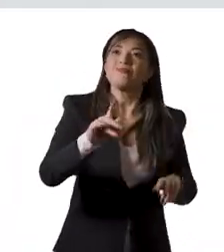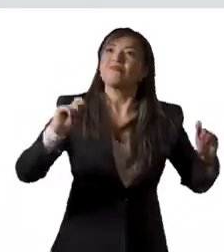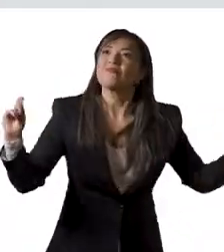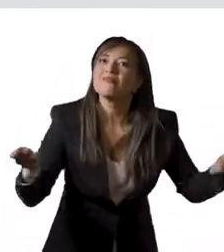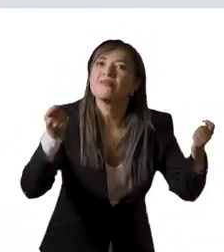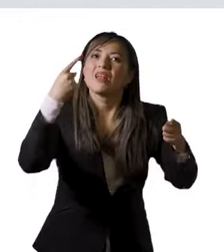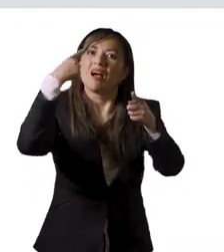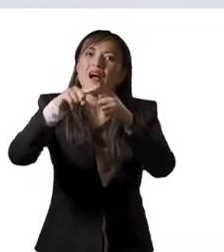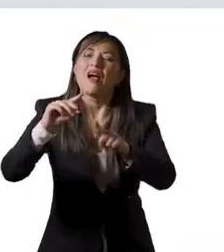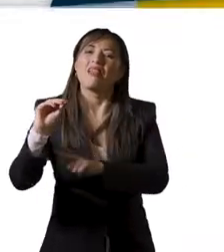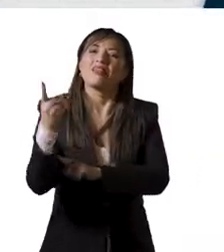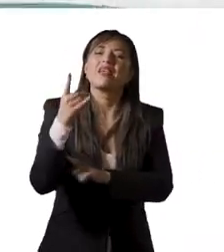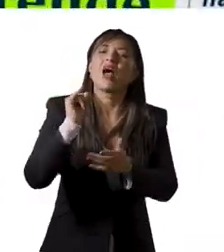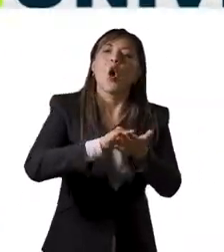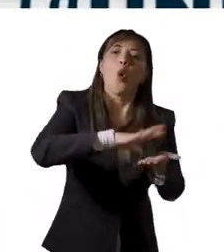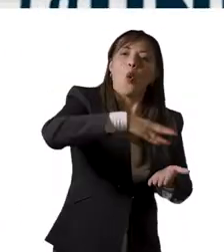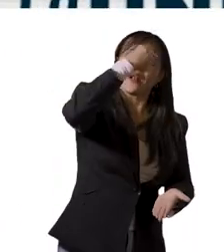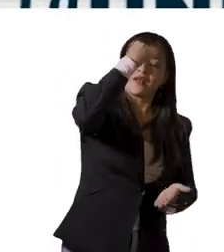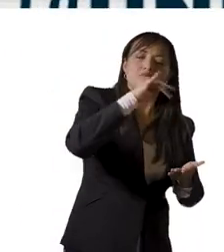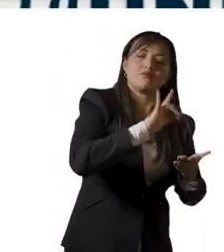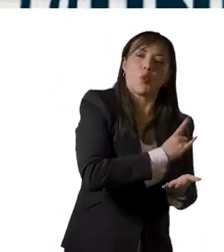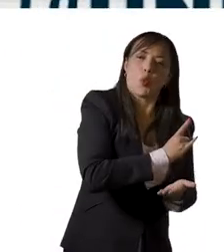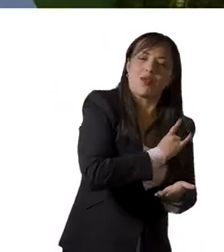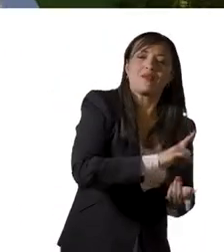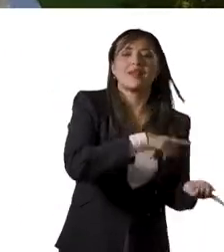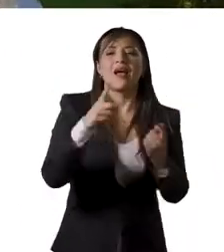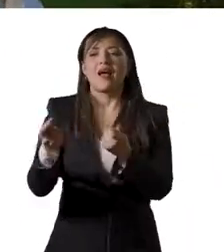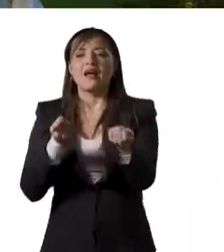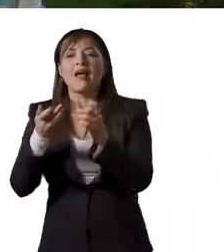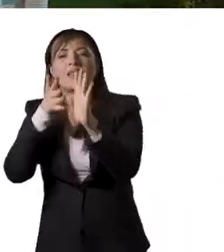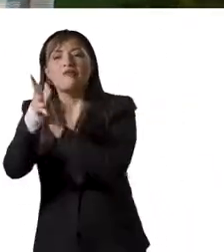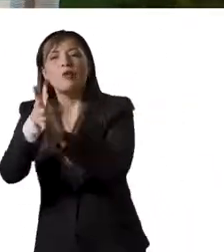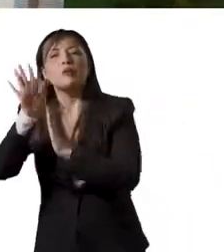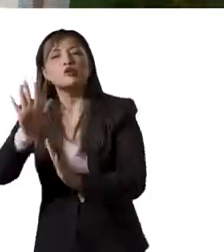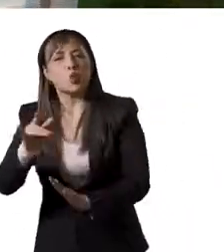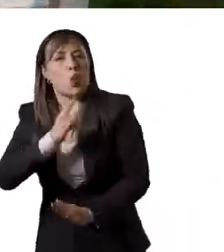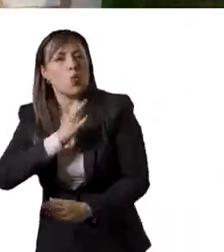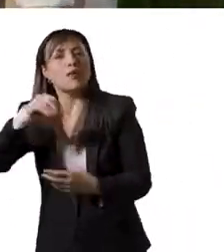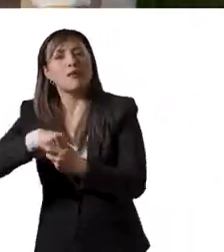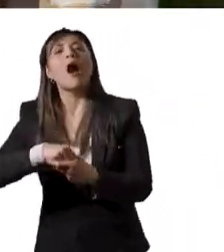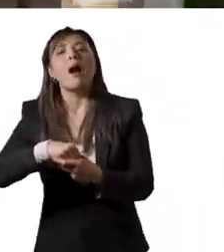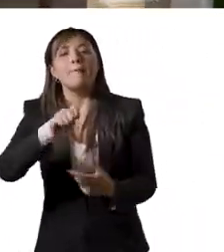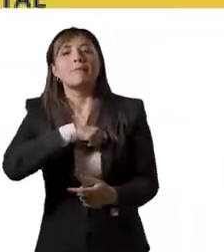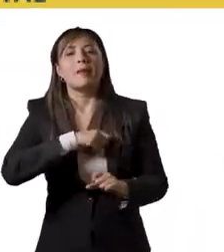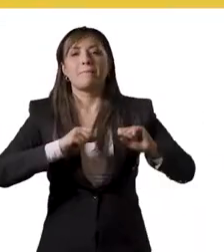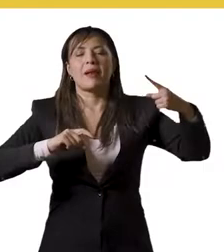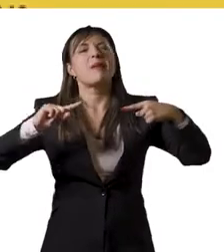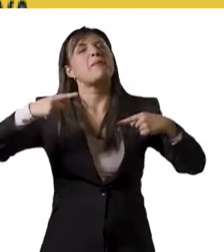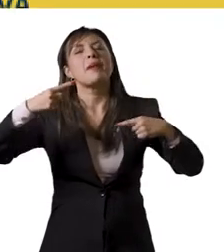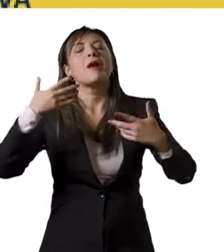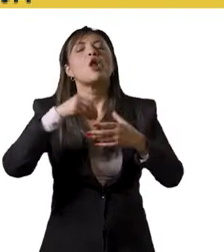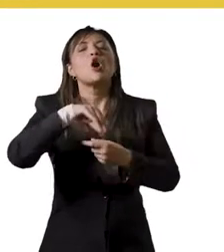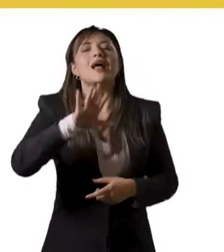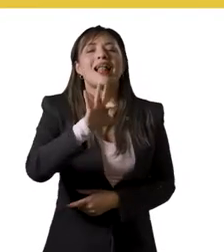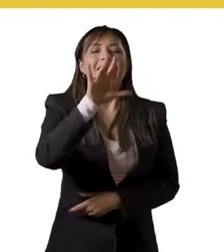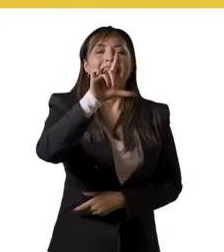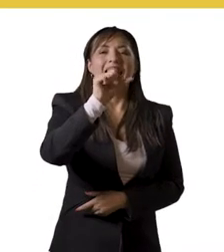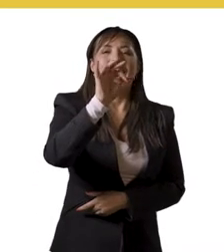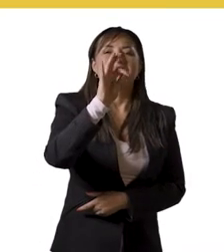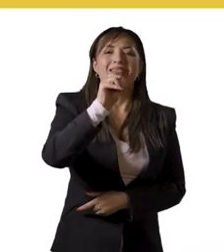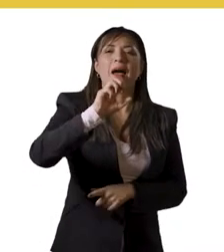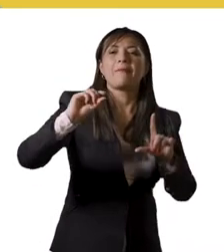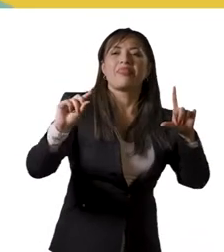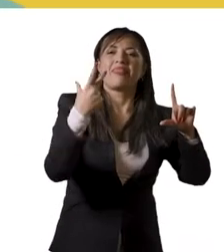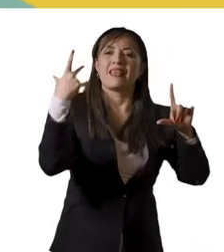campañas digitales La Universidad Aprende y Tratamiento de Datos, UNAL, ocuparon el primer lugar en los premios LATAM Digital